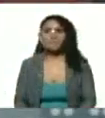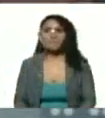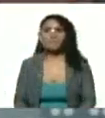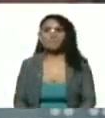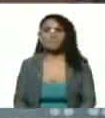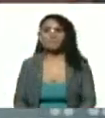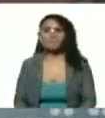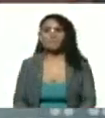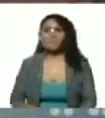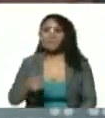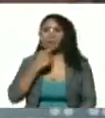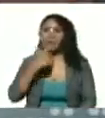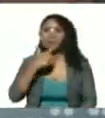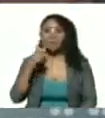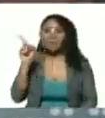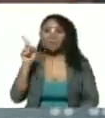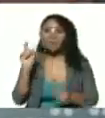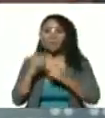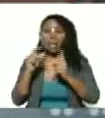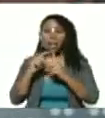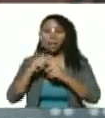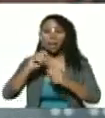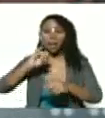hermosa tu palabra Jorge